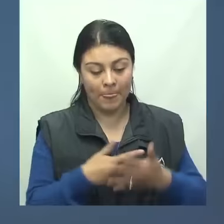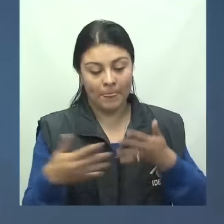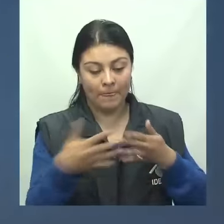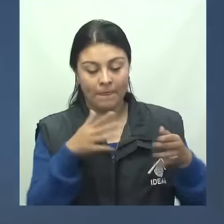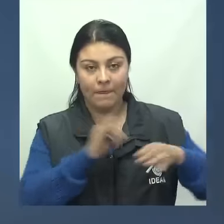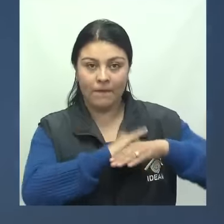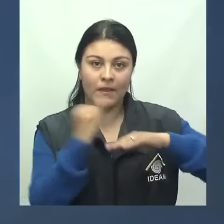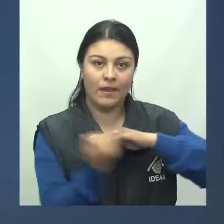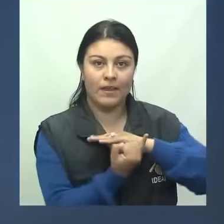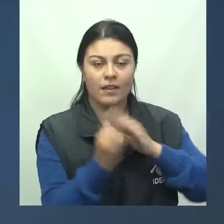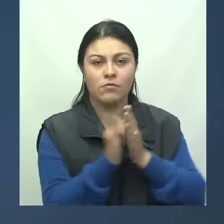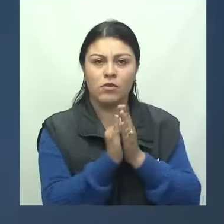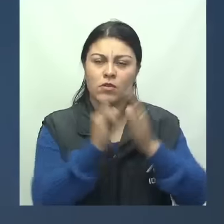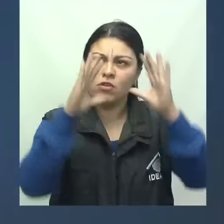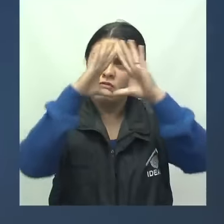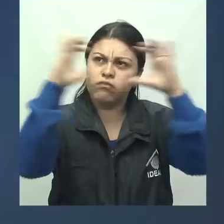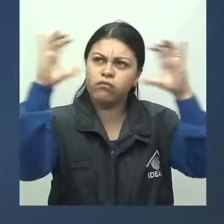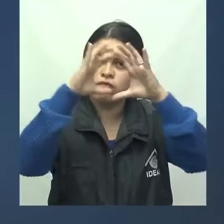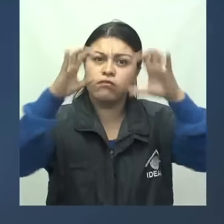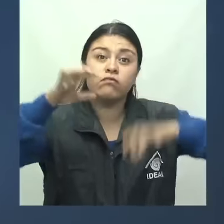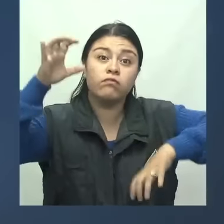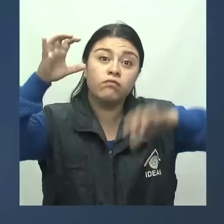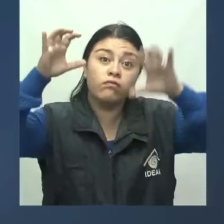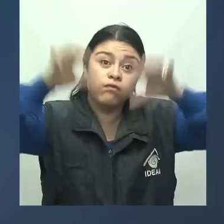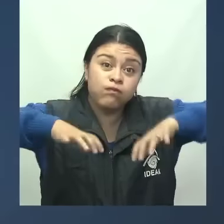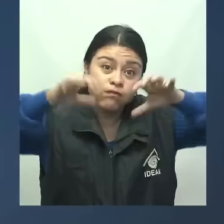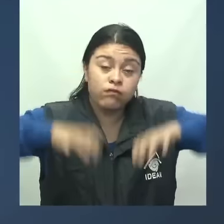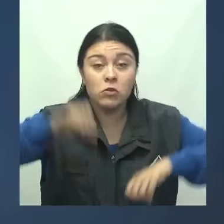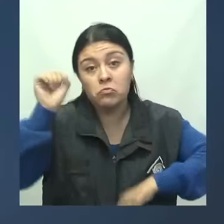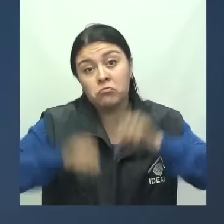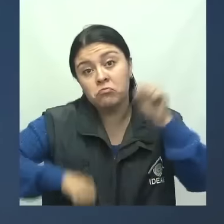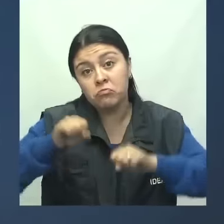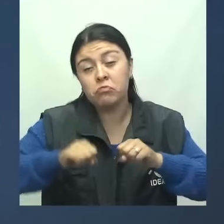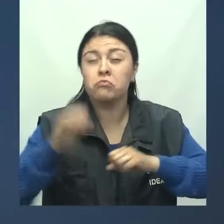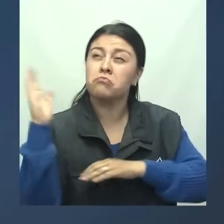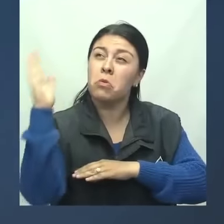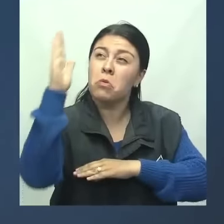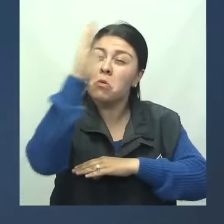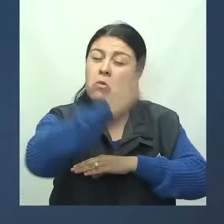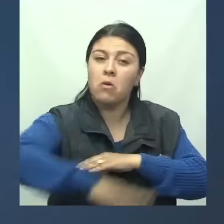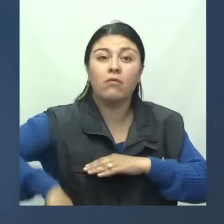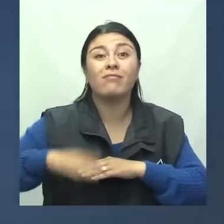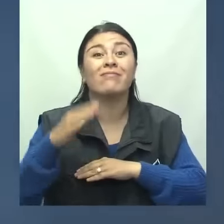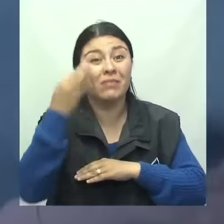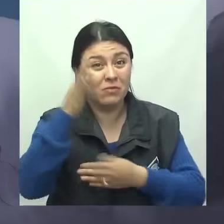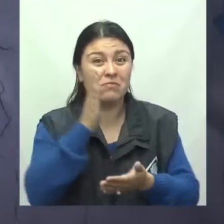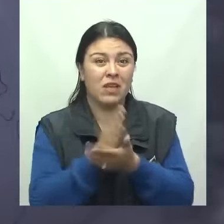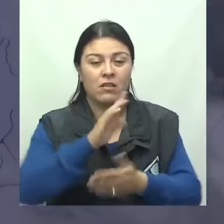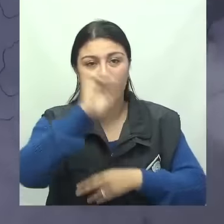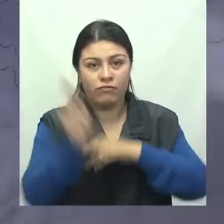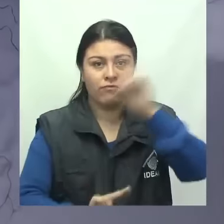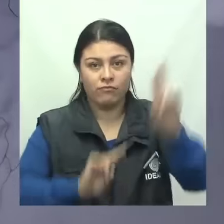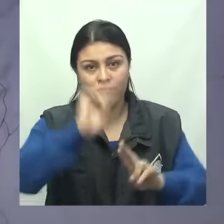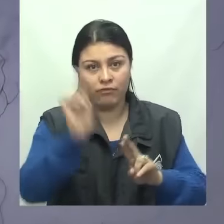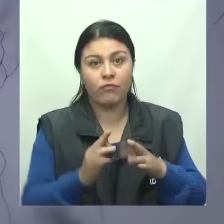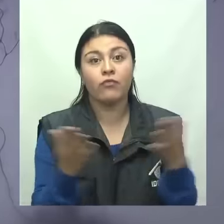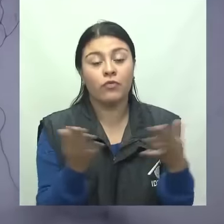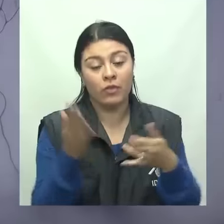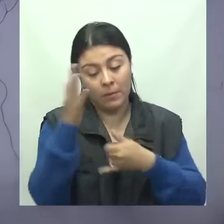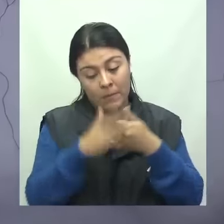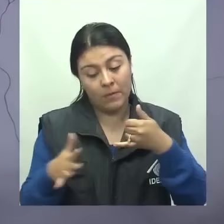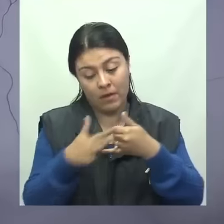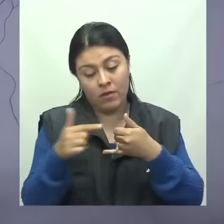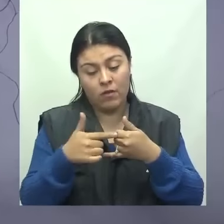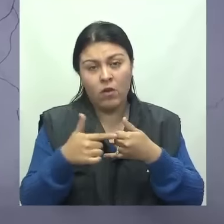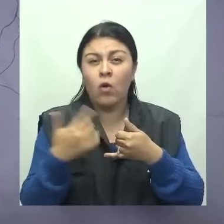Nuestras islas tendrán tiempo nublado con lluvias posibles a diferentes horas acompañadas de actividad eléctrica. Para el